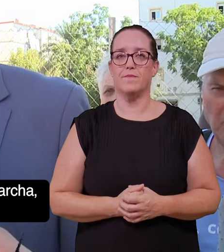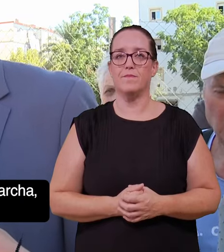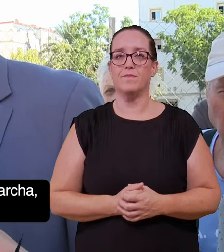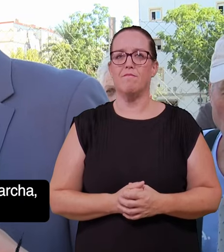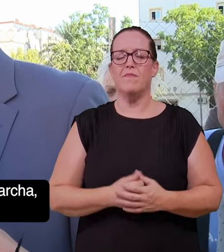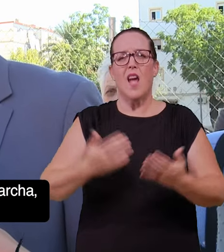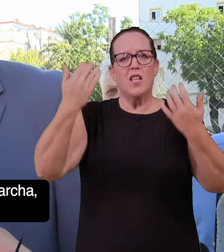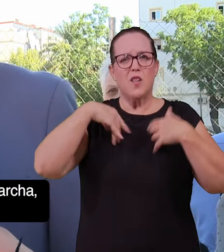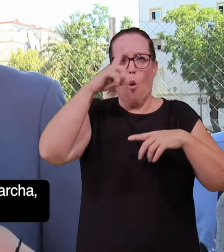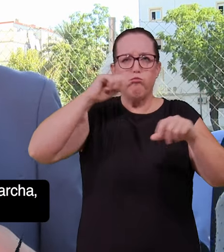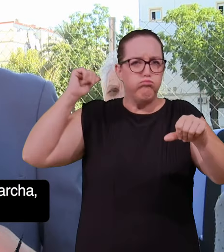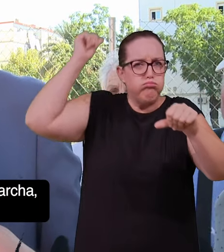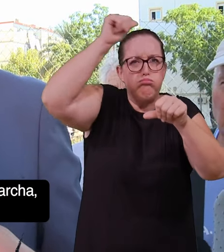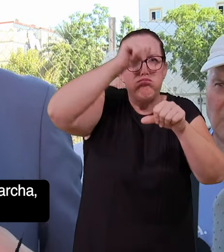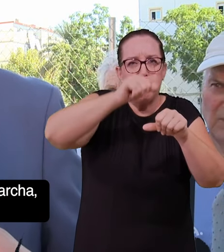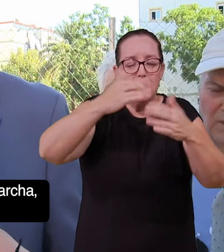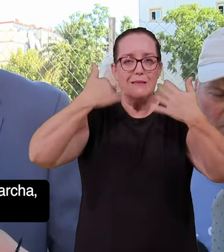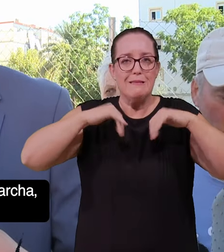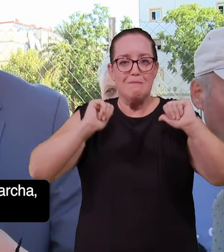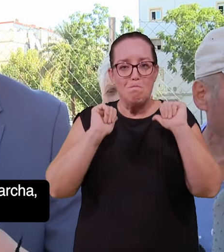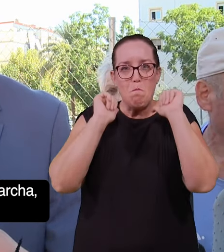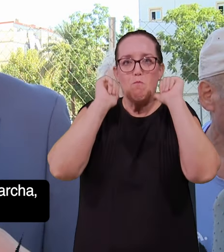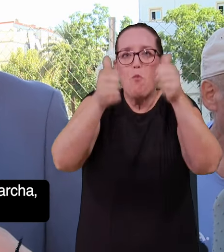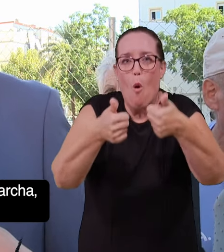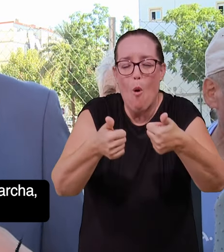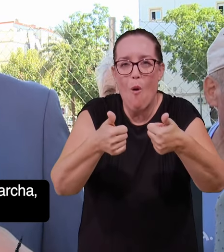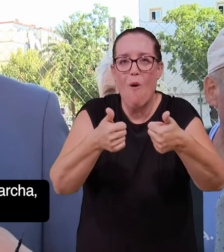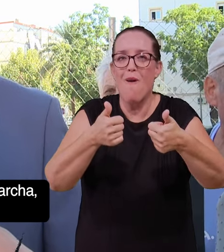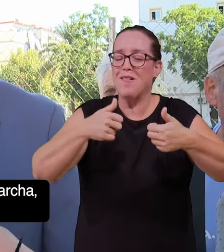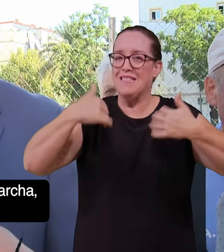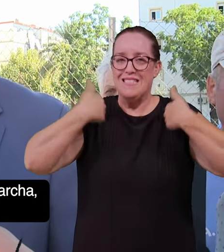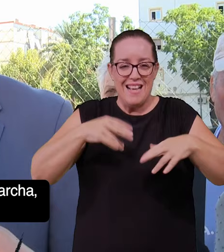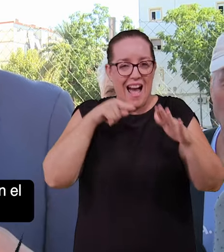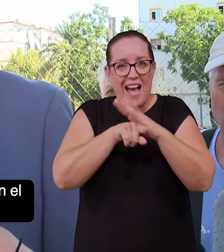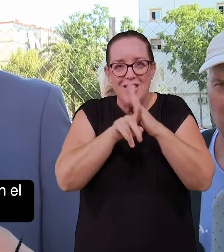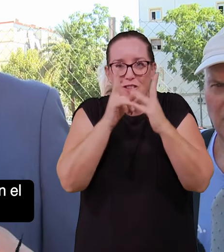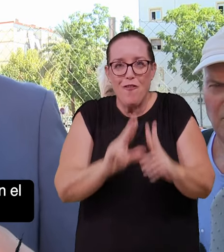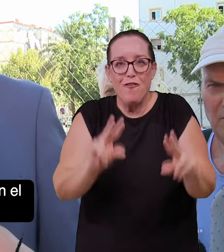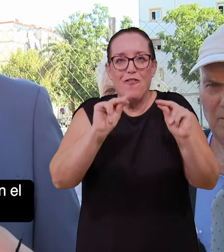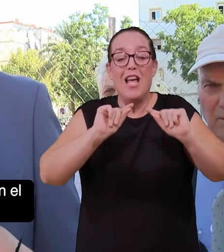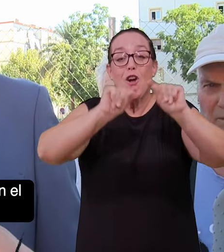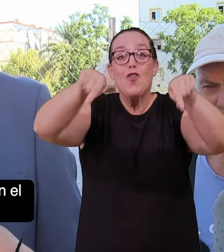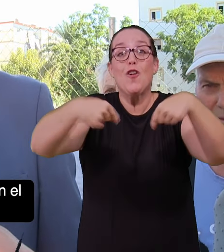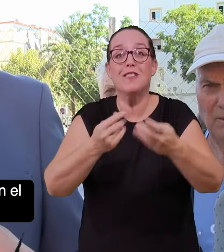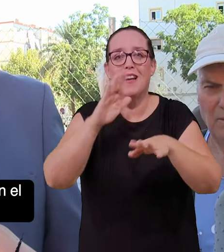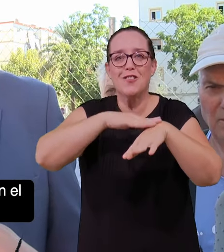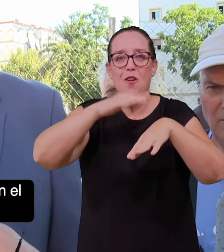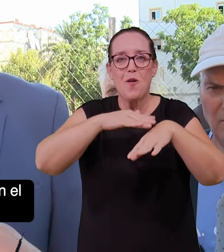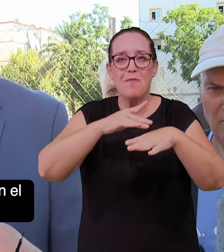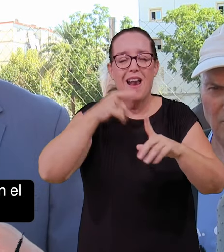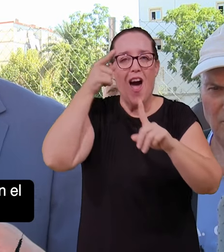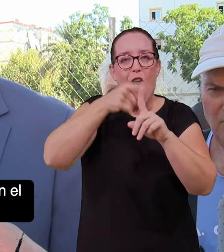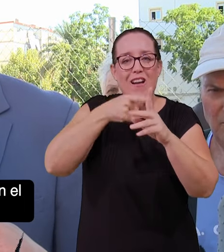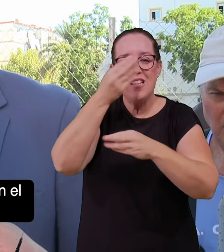Después de décadas, por fin, vamos a poder poner en marcha ya, de forma definitiva, sin más trámites, ese contrato para sacar adelante